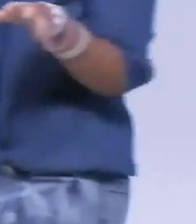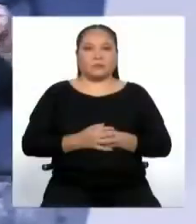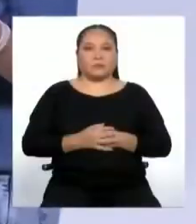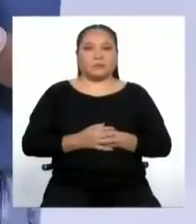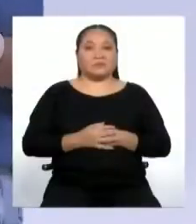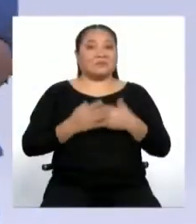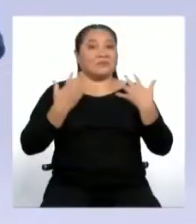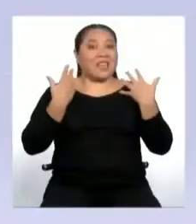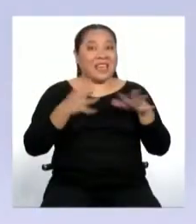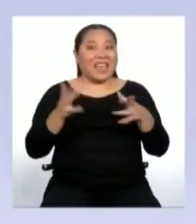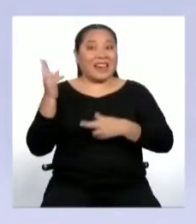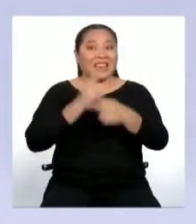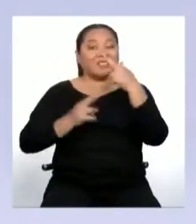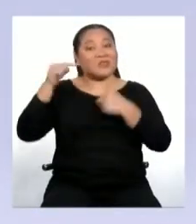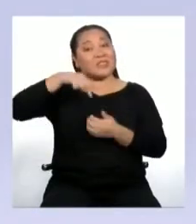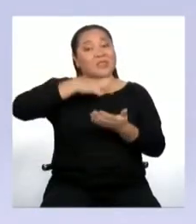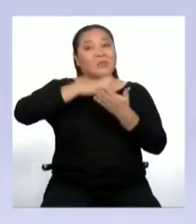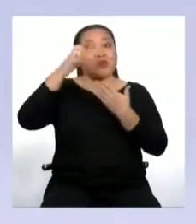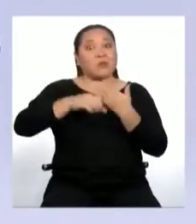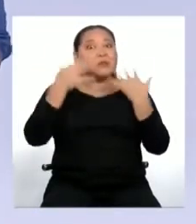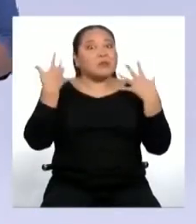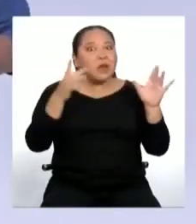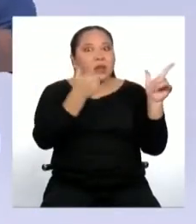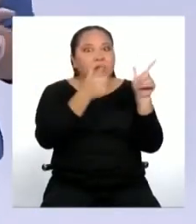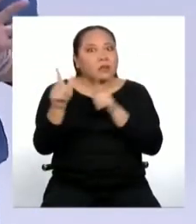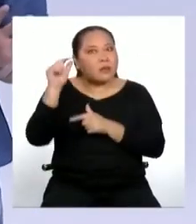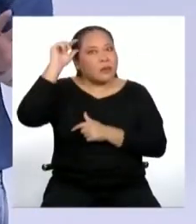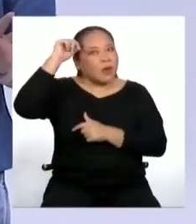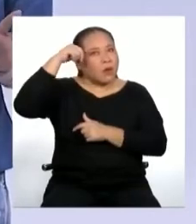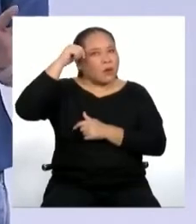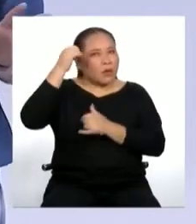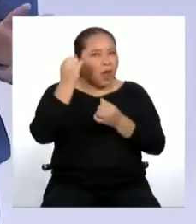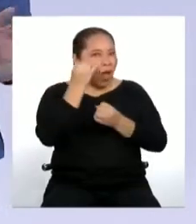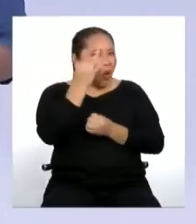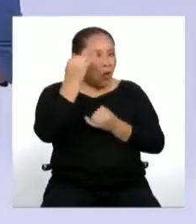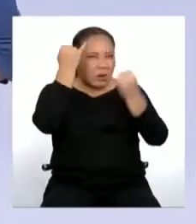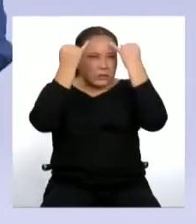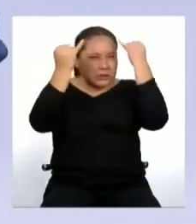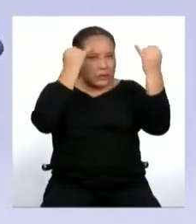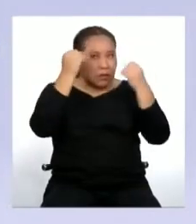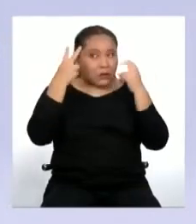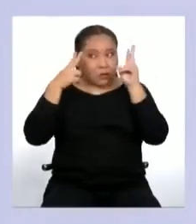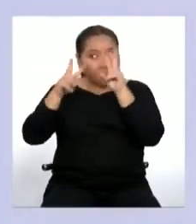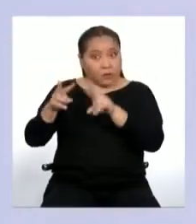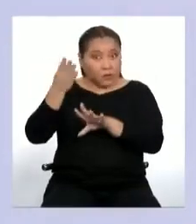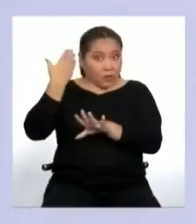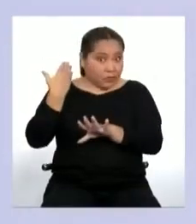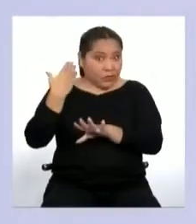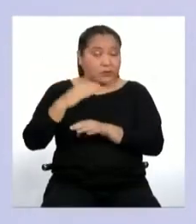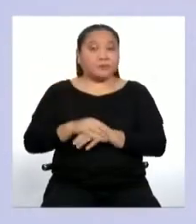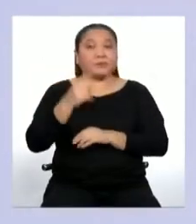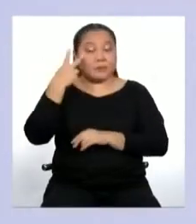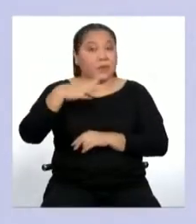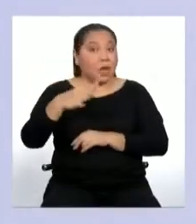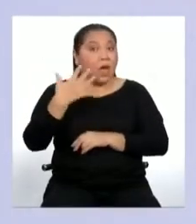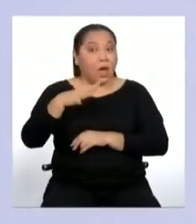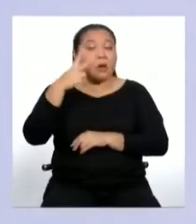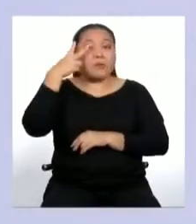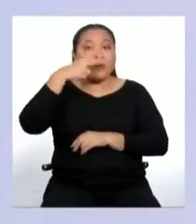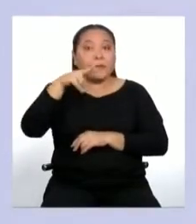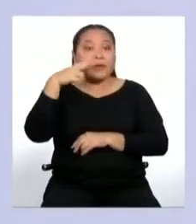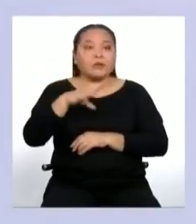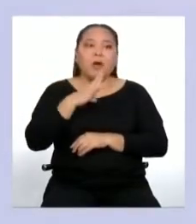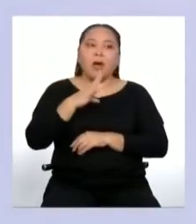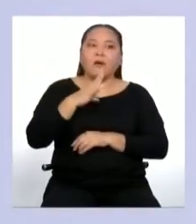Estamos de vuelta aquí en el programa y ¿están listos para repasar algunas de las ideas que hemos visto en el segmento anterior? Como hemos podido ver, cuando